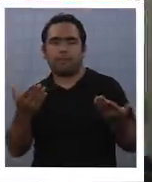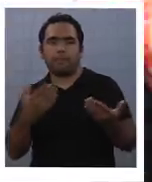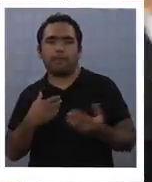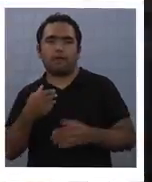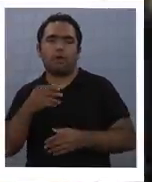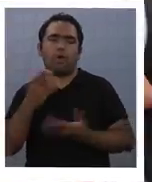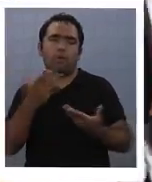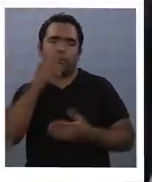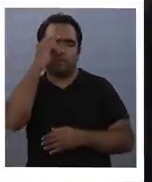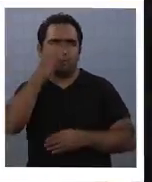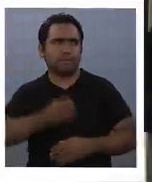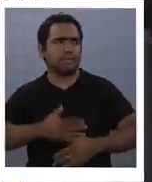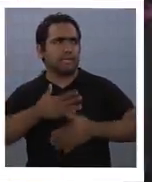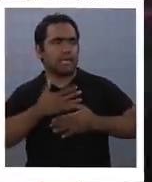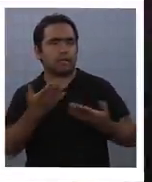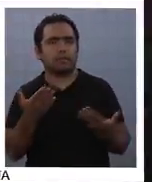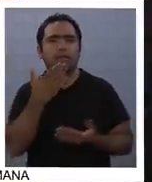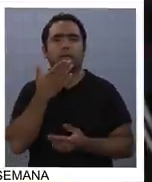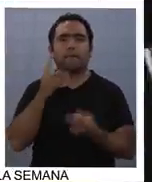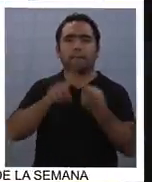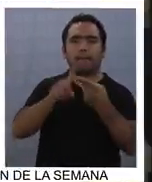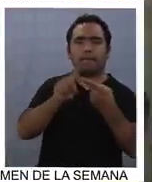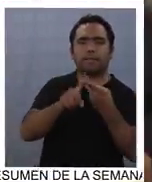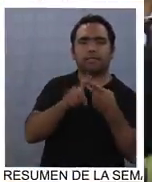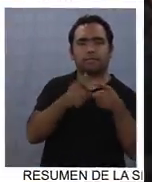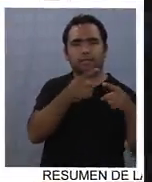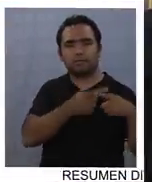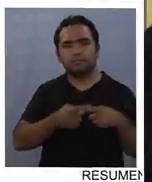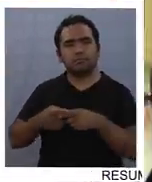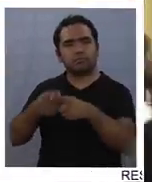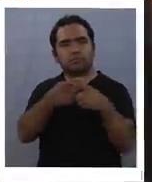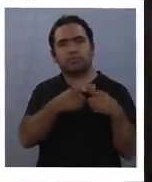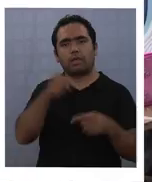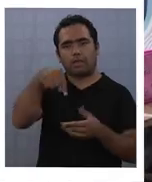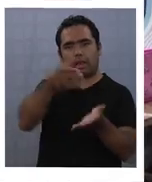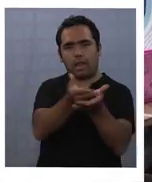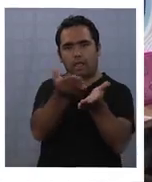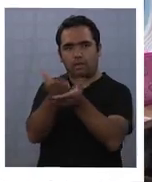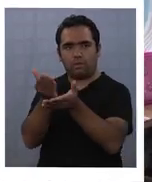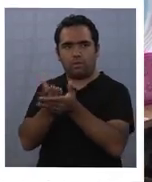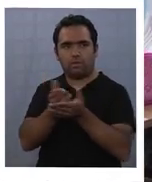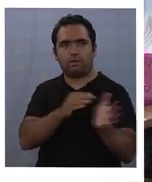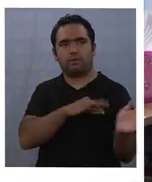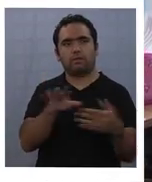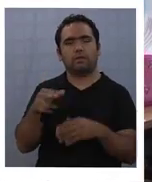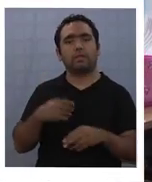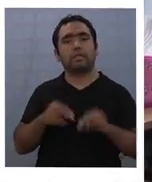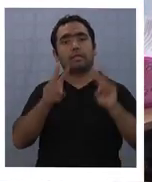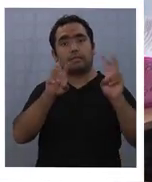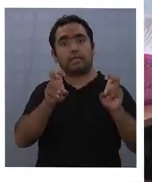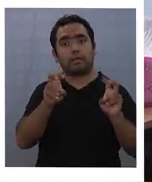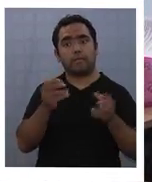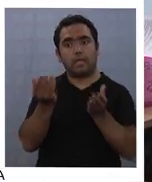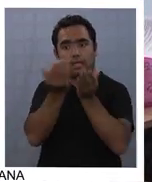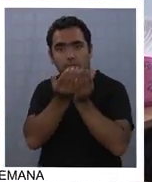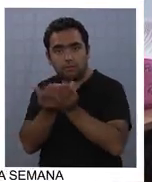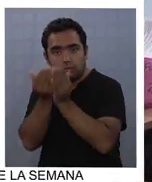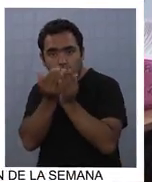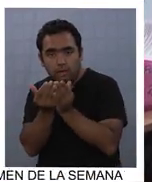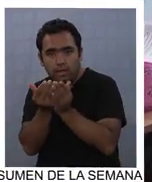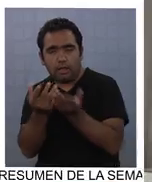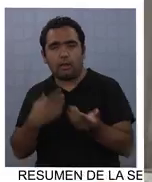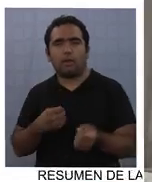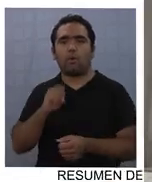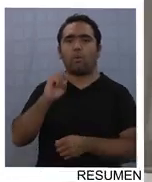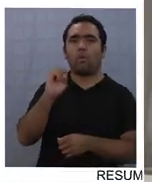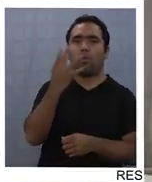convivencia escolar y participación y formación ciudadana en los colegios. En lo que respecta a lo académico, por ejemplo, en